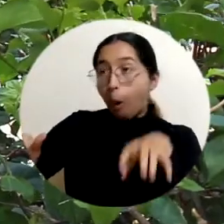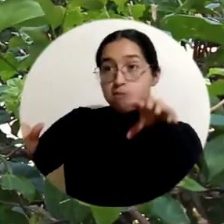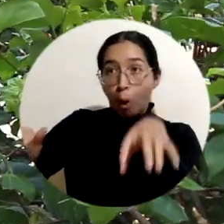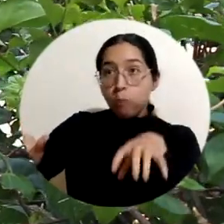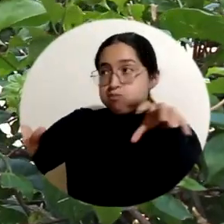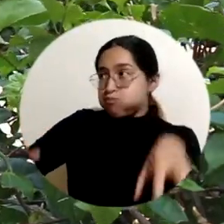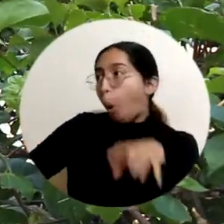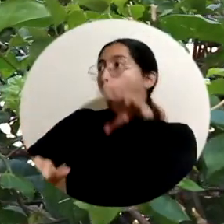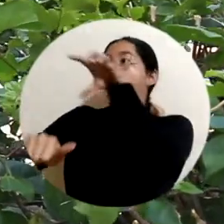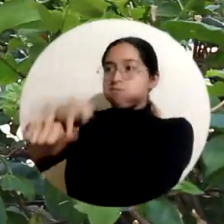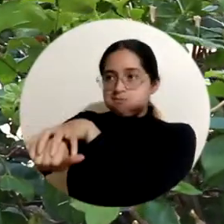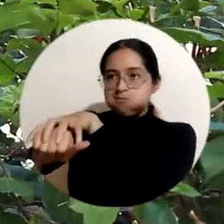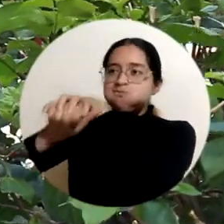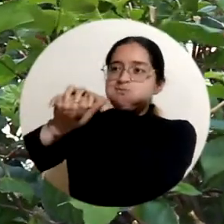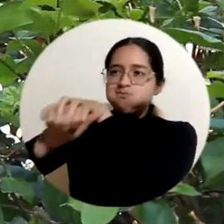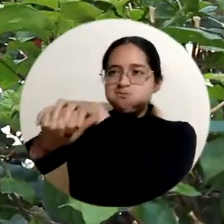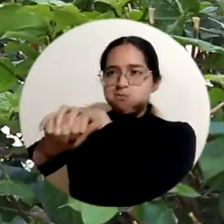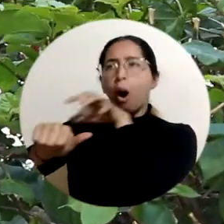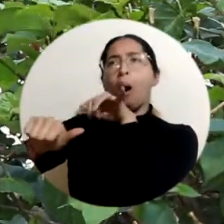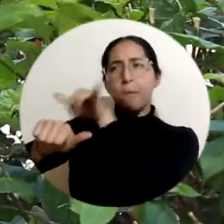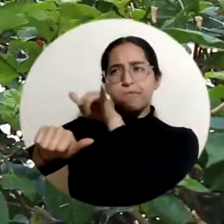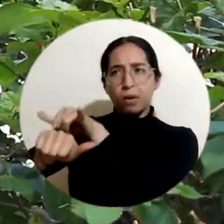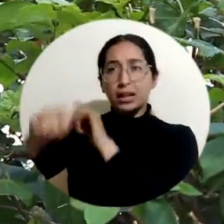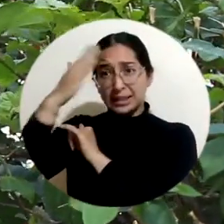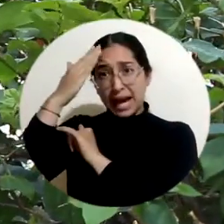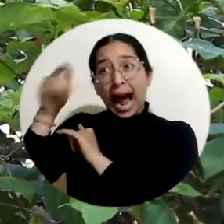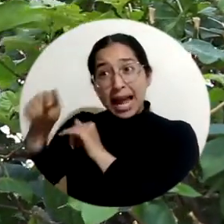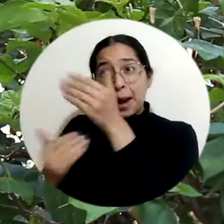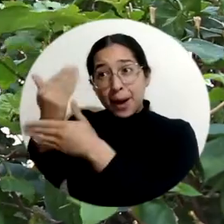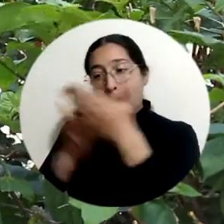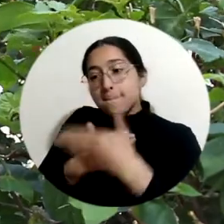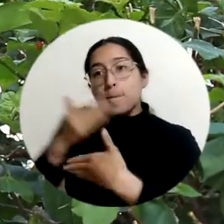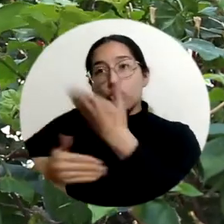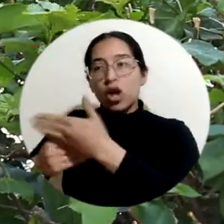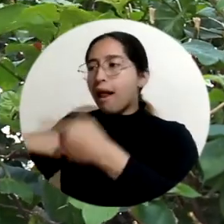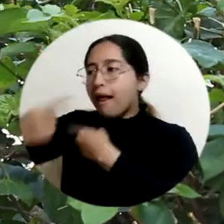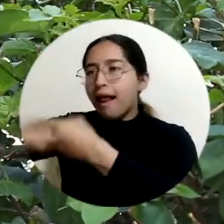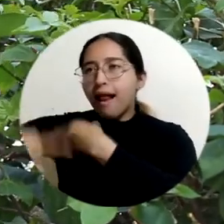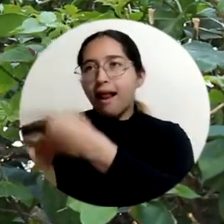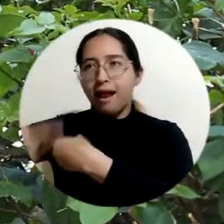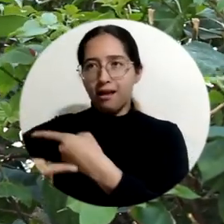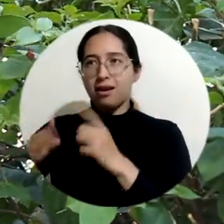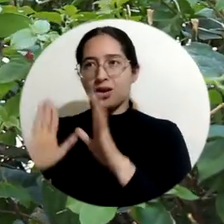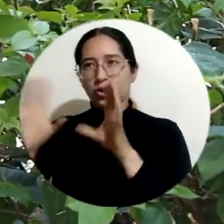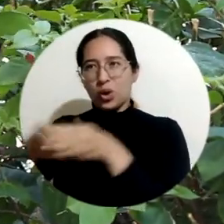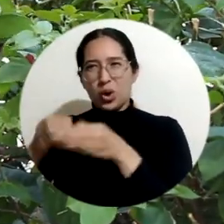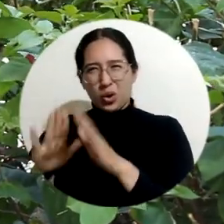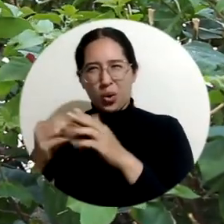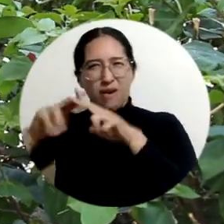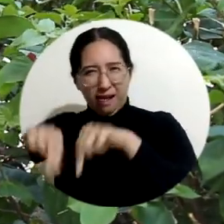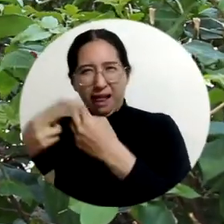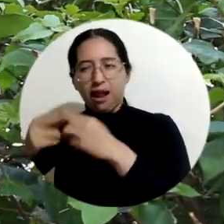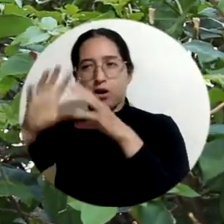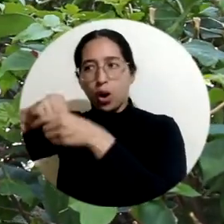todo este periodo sin reproducirse. Y claro, eso les lleva a un esfuerzo reproductivo muy grande que ellos pueden perder